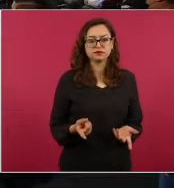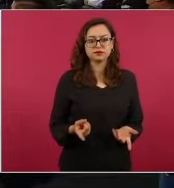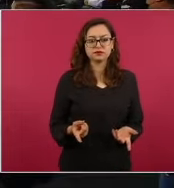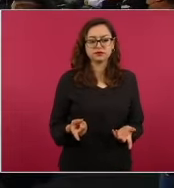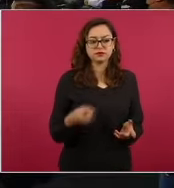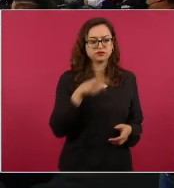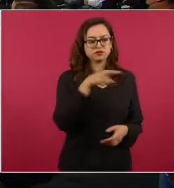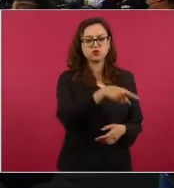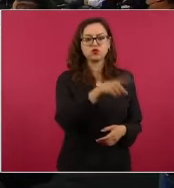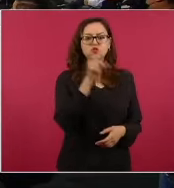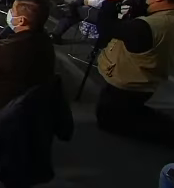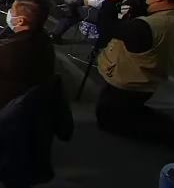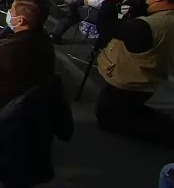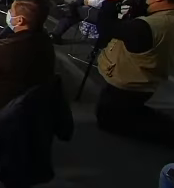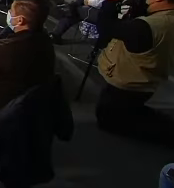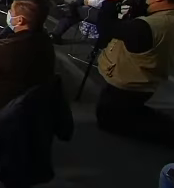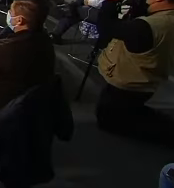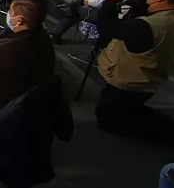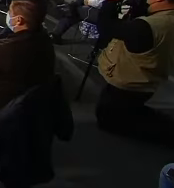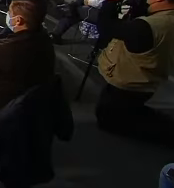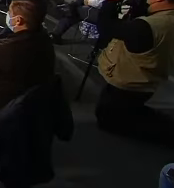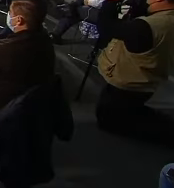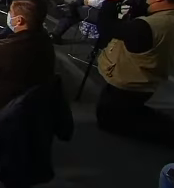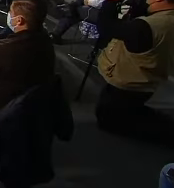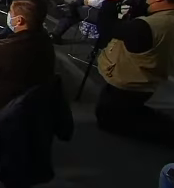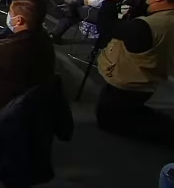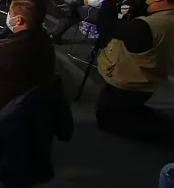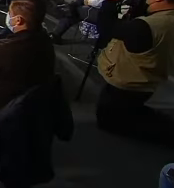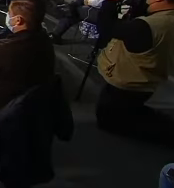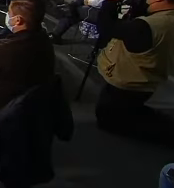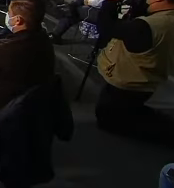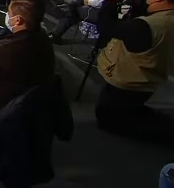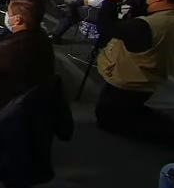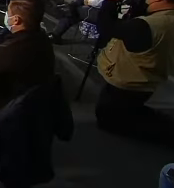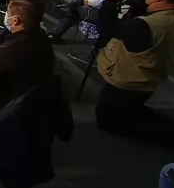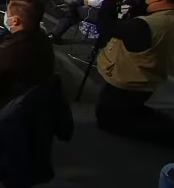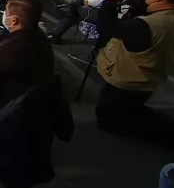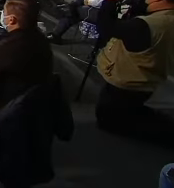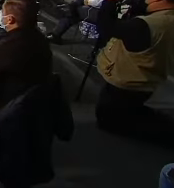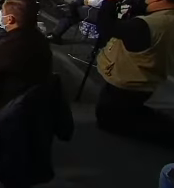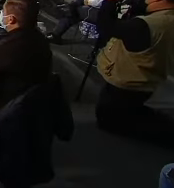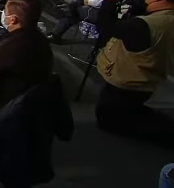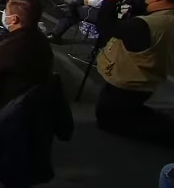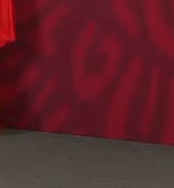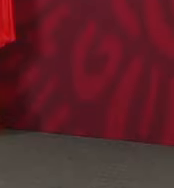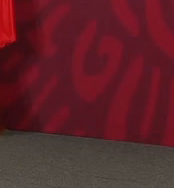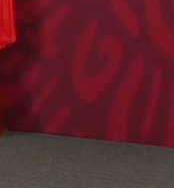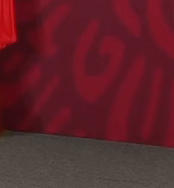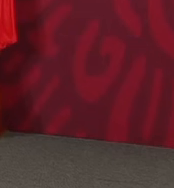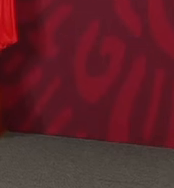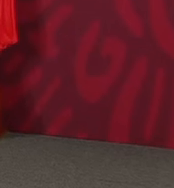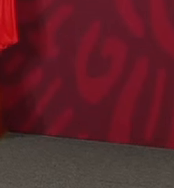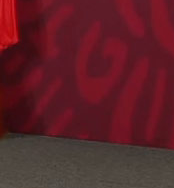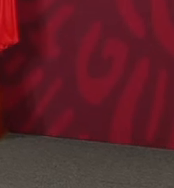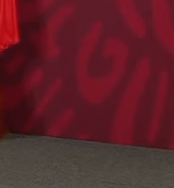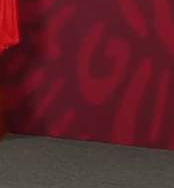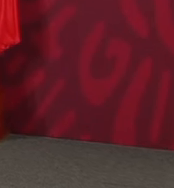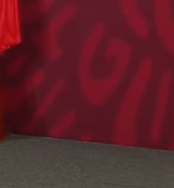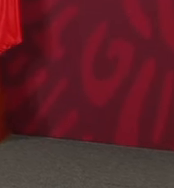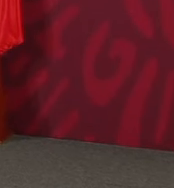los mexicanos somos flojos, esta es la señora Laura Zapata, hay que hasta